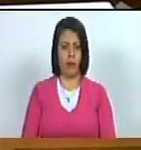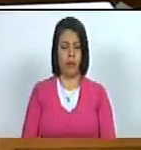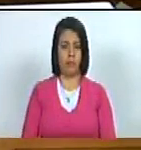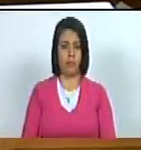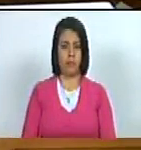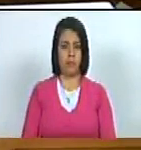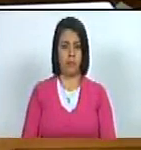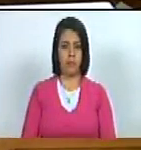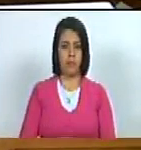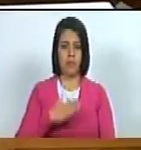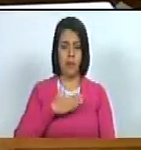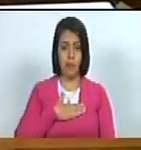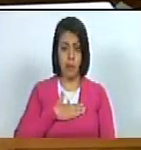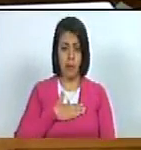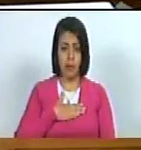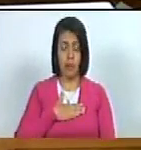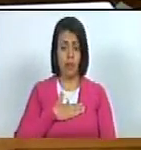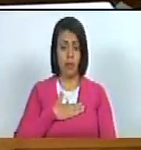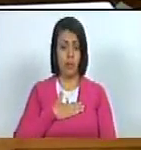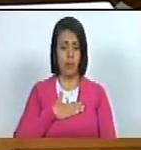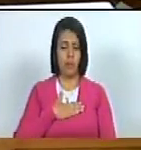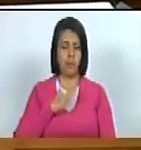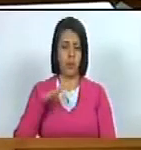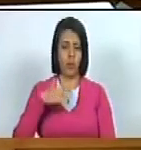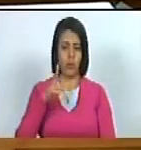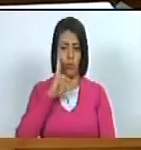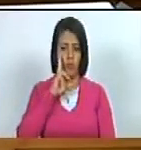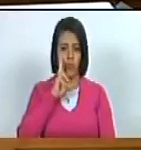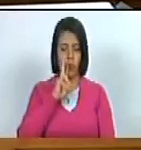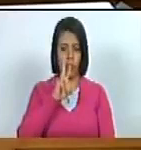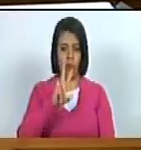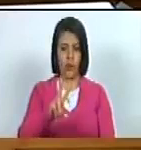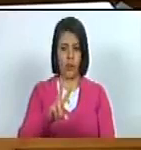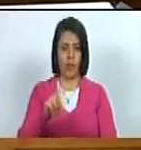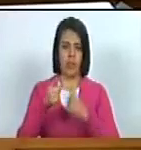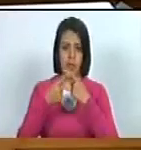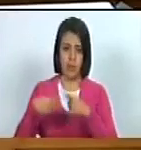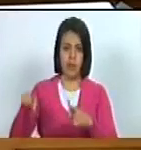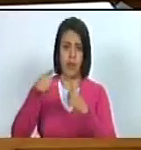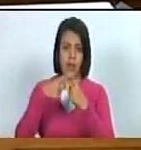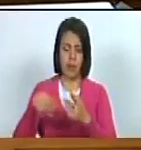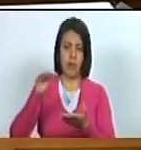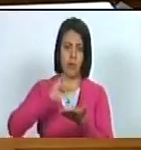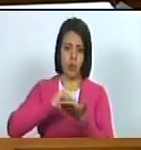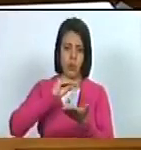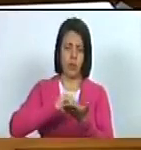a mí cuando vi lamentablemente en varias oportunidades